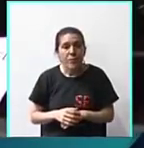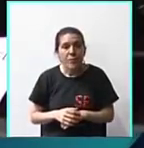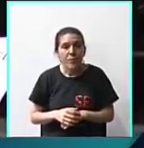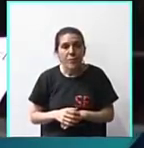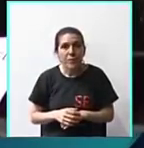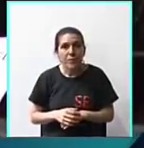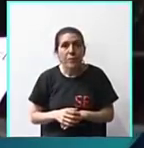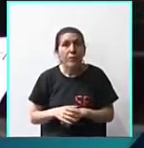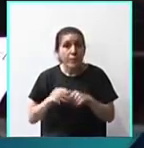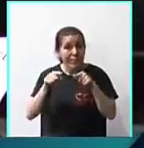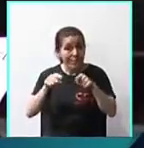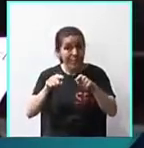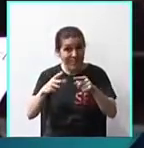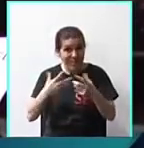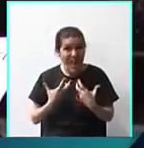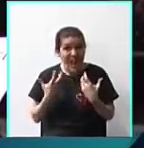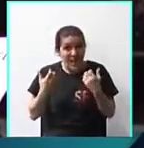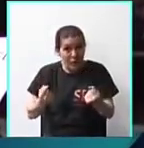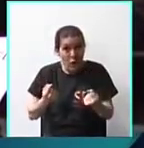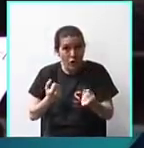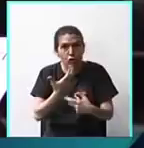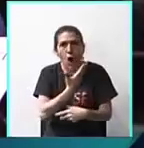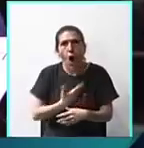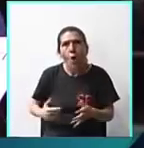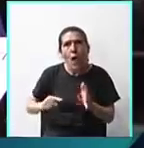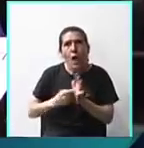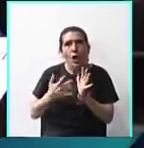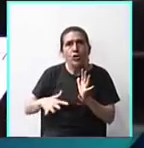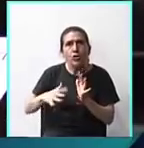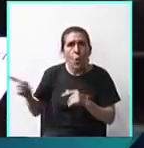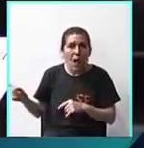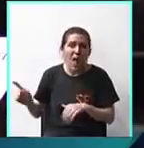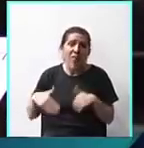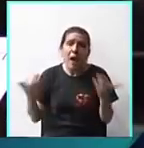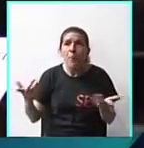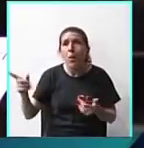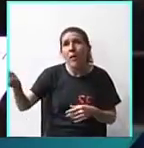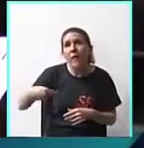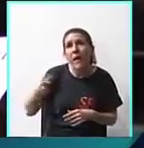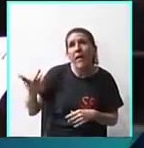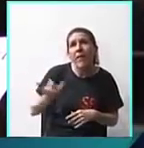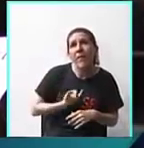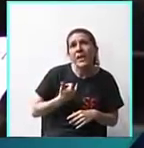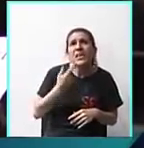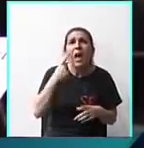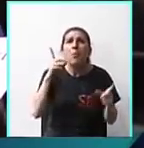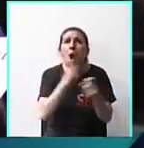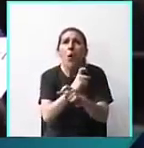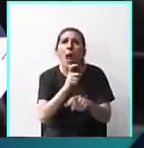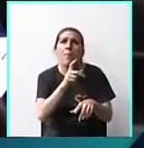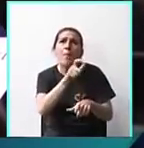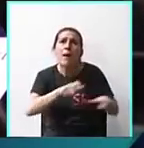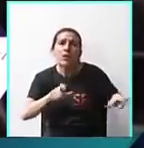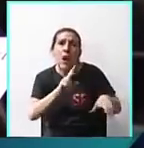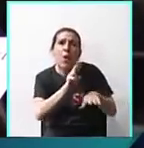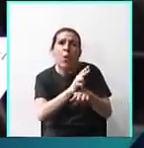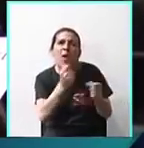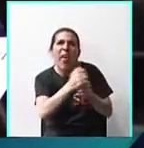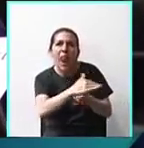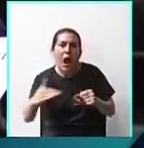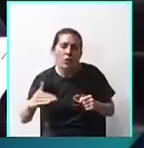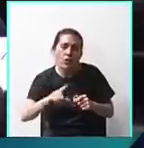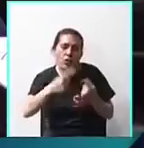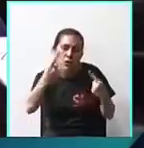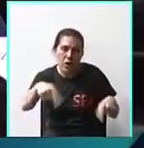Ese es el esfuerzo que pone el gobierno de la ciudad. Y después viene y nos dice que el problema son los cuidacoches y otras cosas.